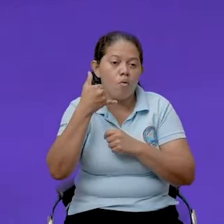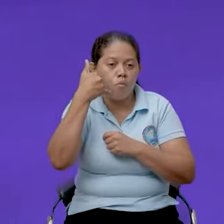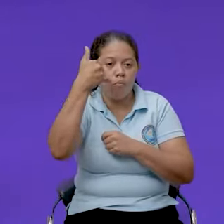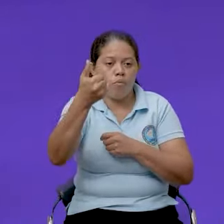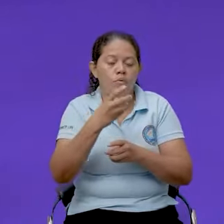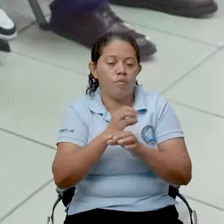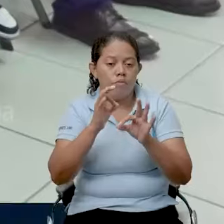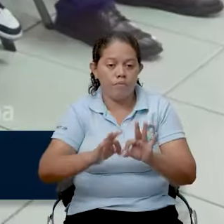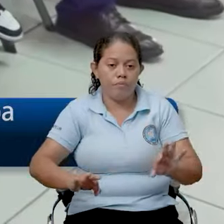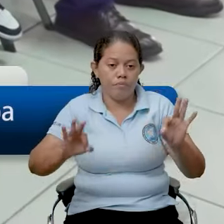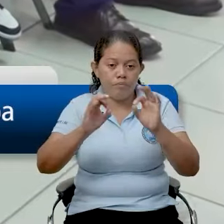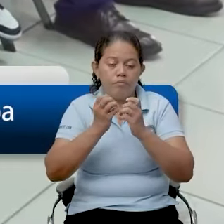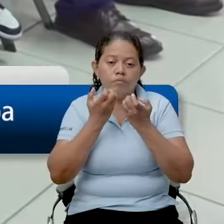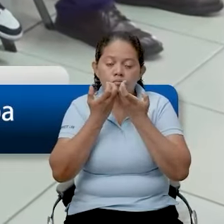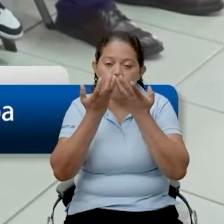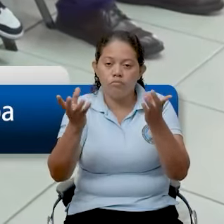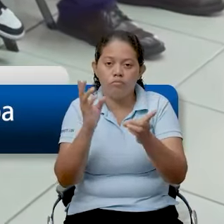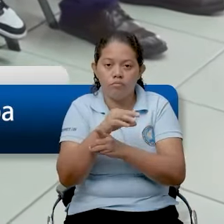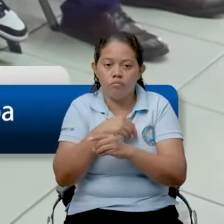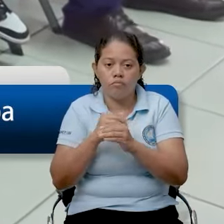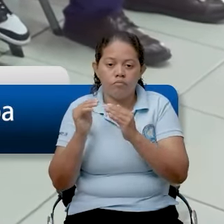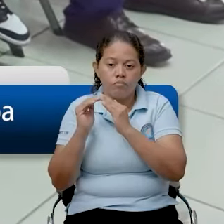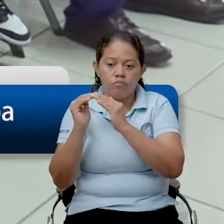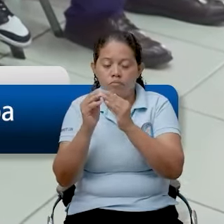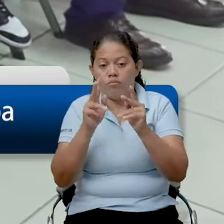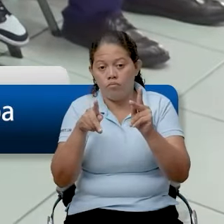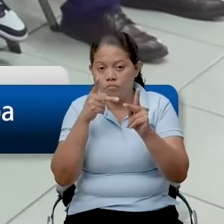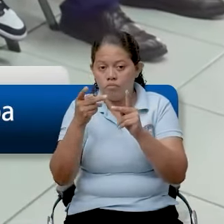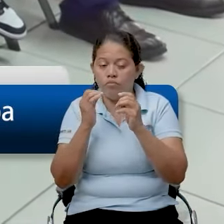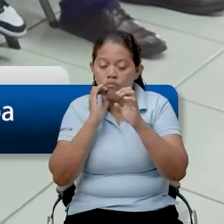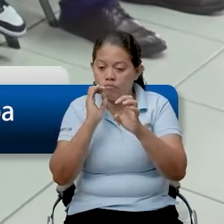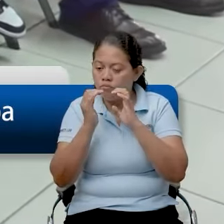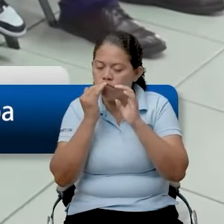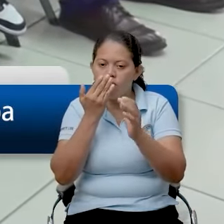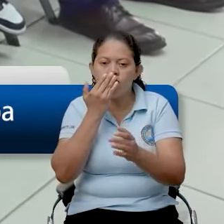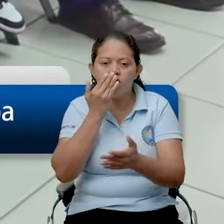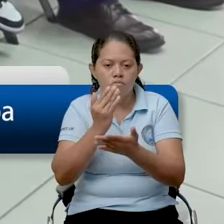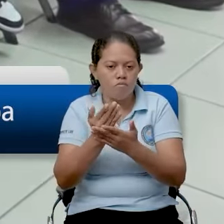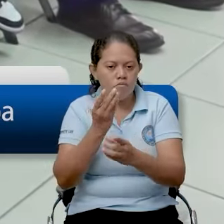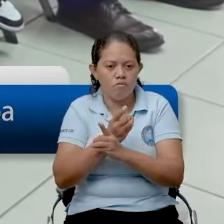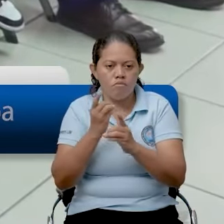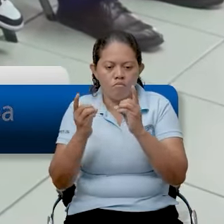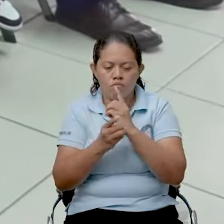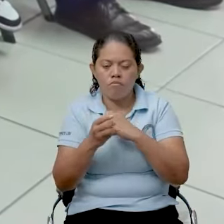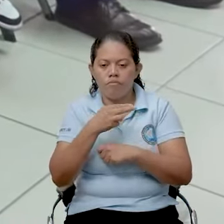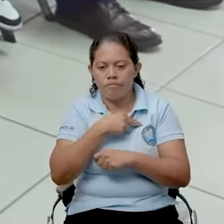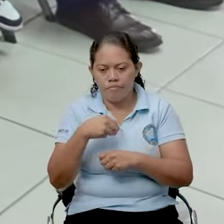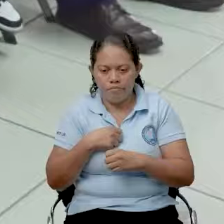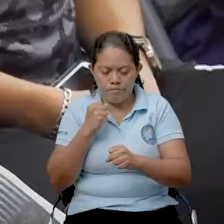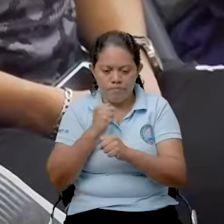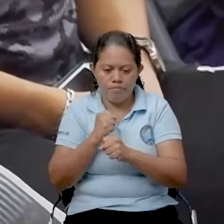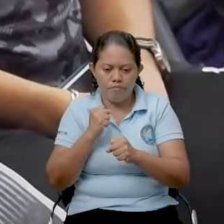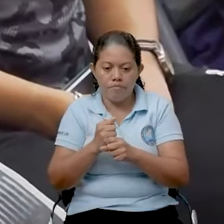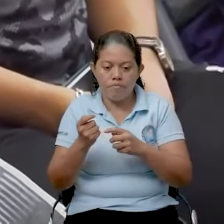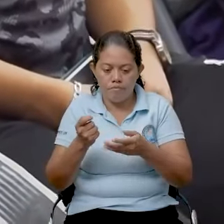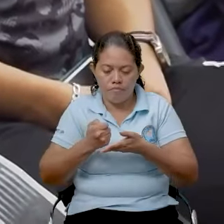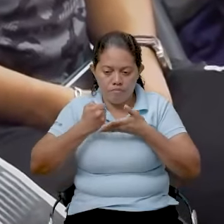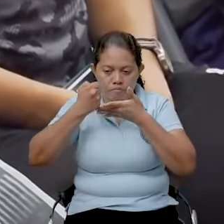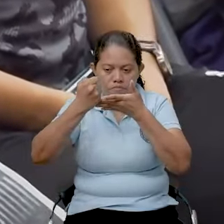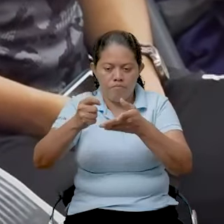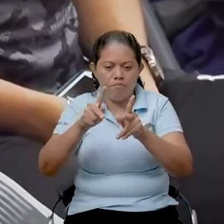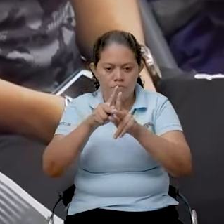Esto es muy importante, porque la comunicación es fundamental para poder actuar, para poder atender